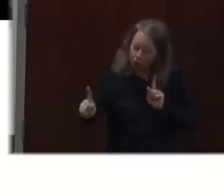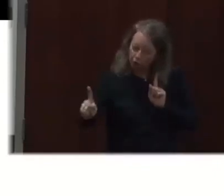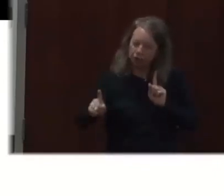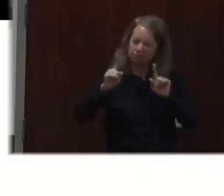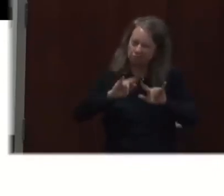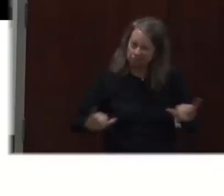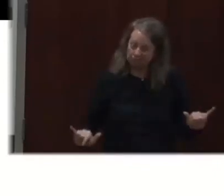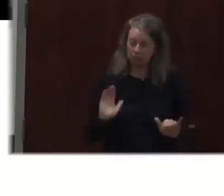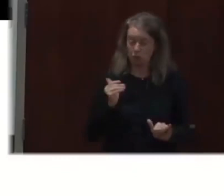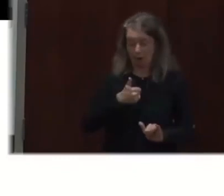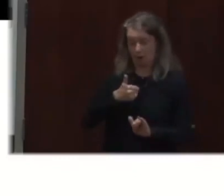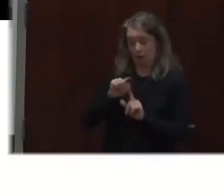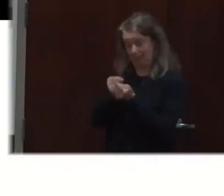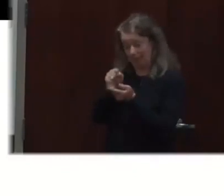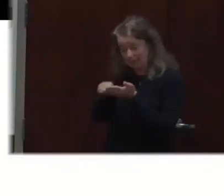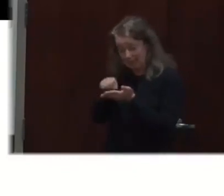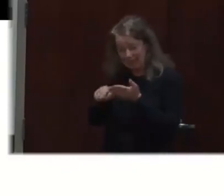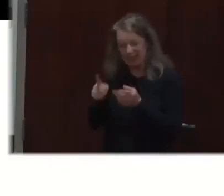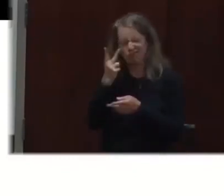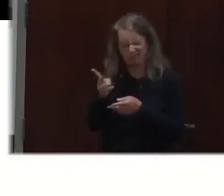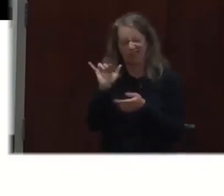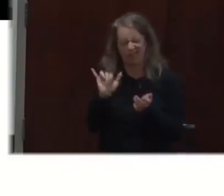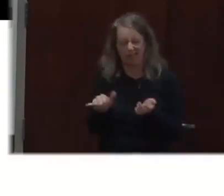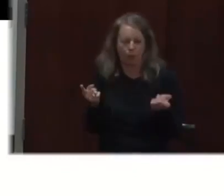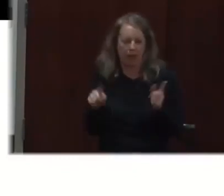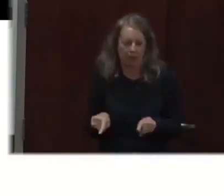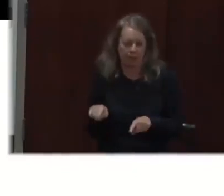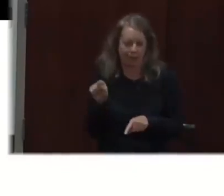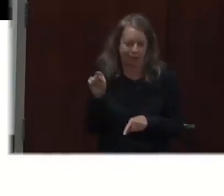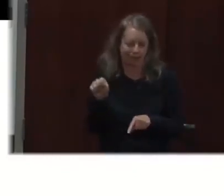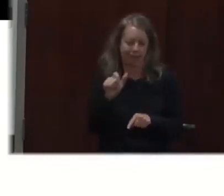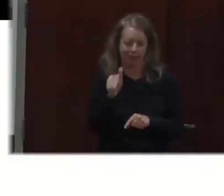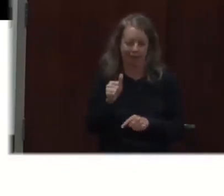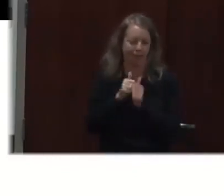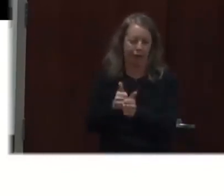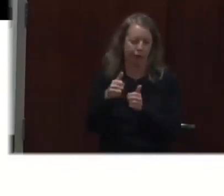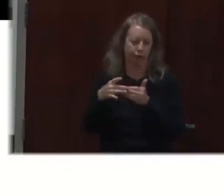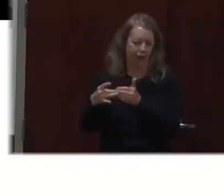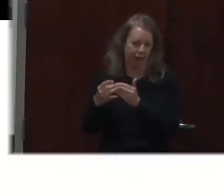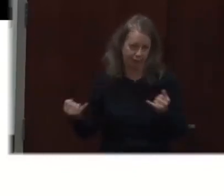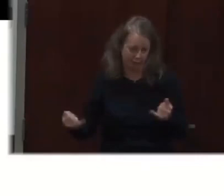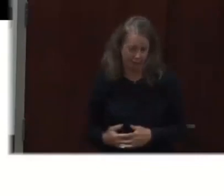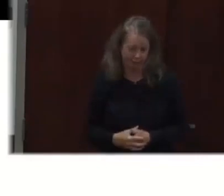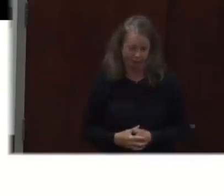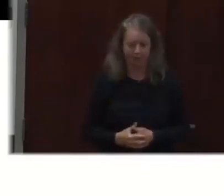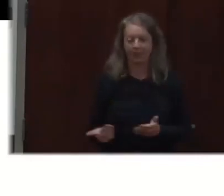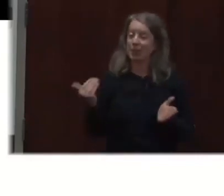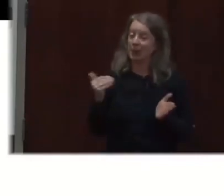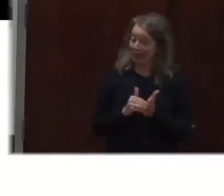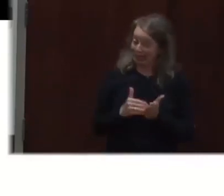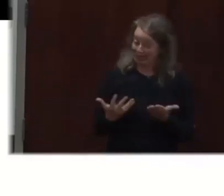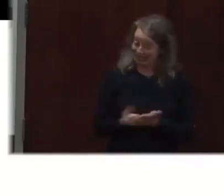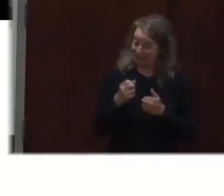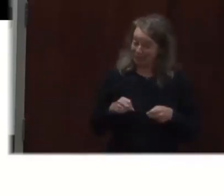las personas que si tienen síntomas asociados al COVID